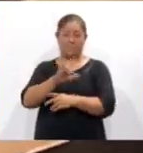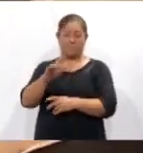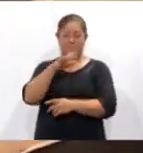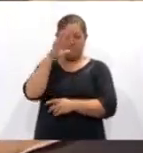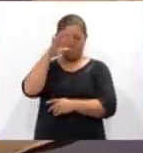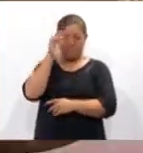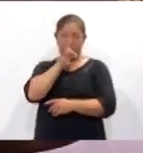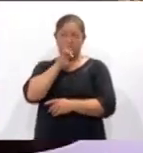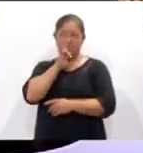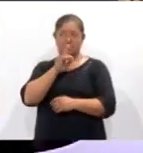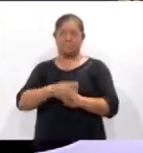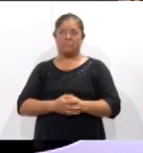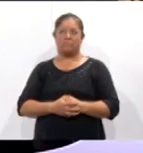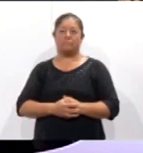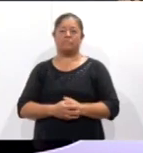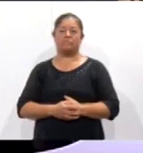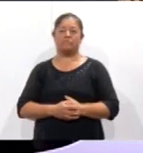Noticias.